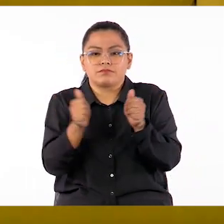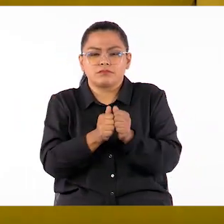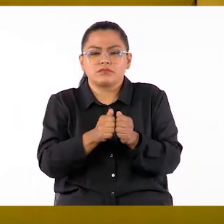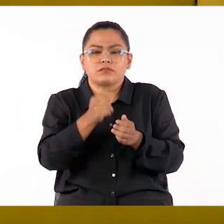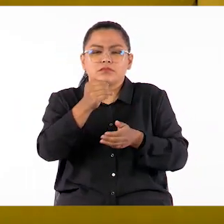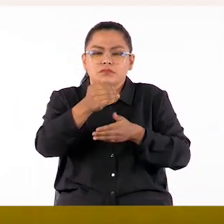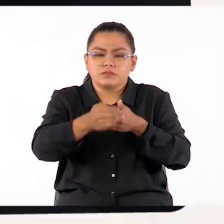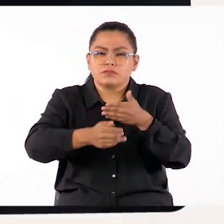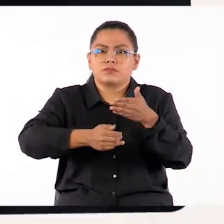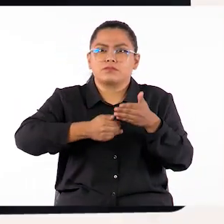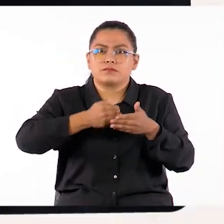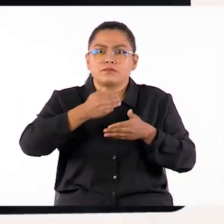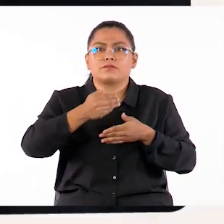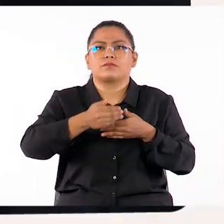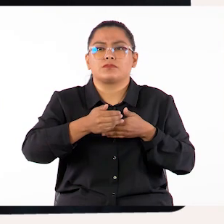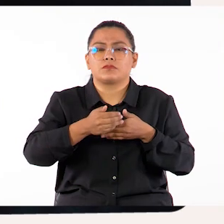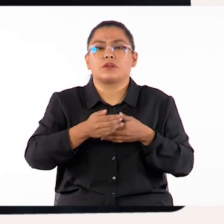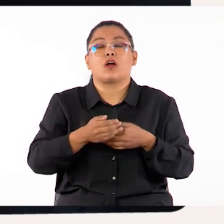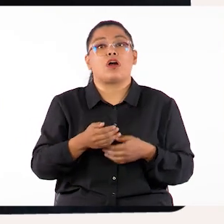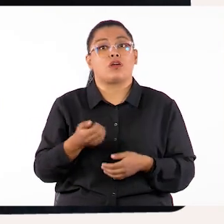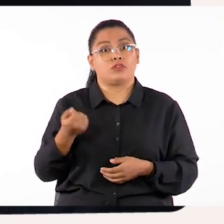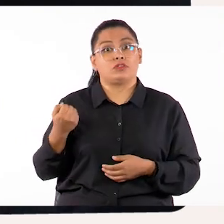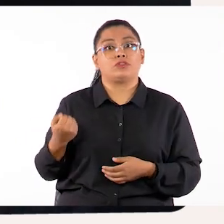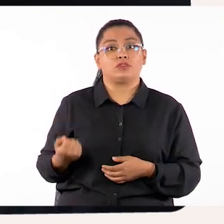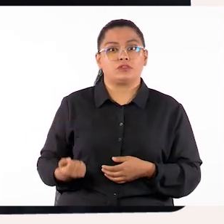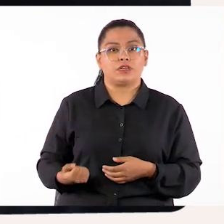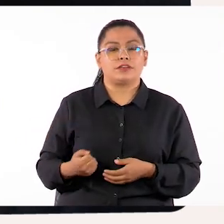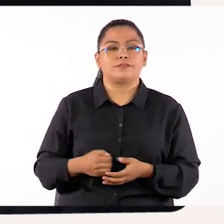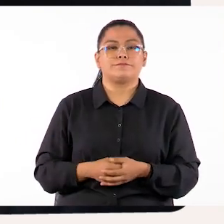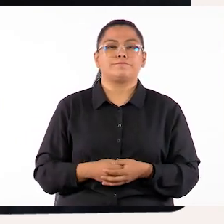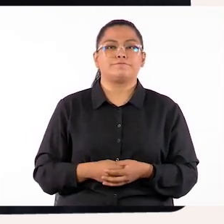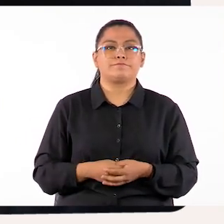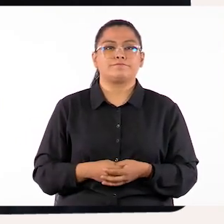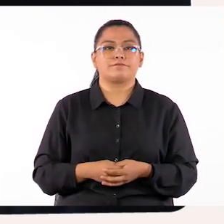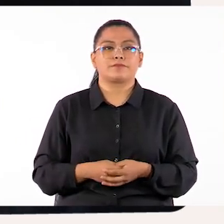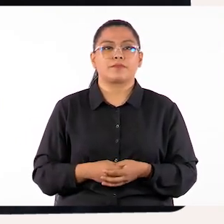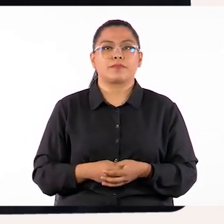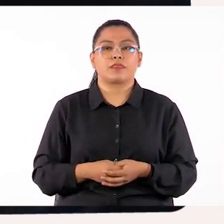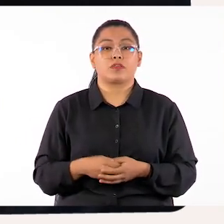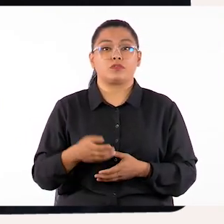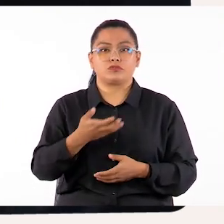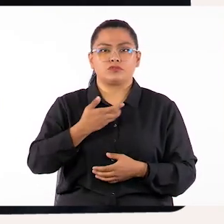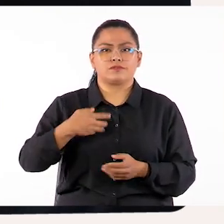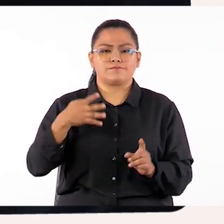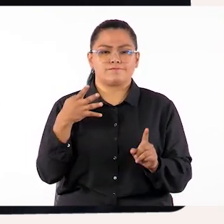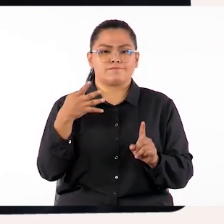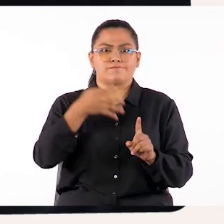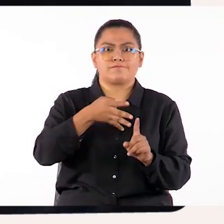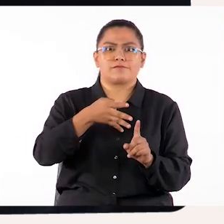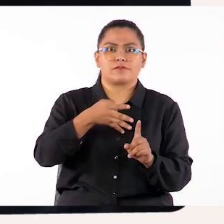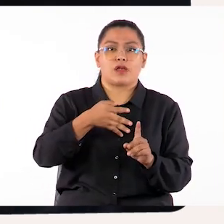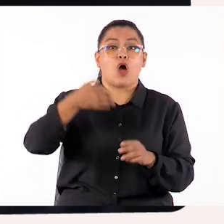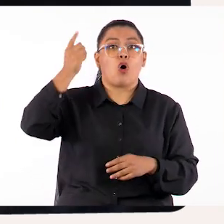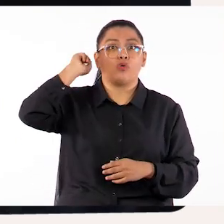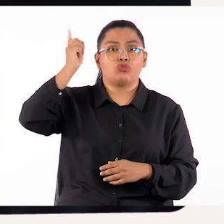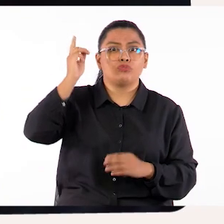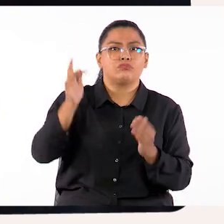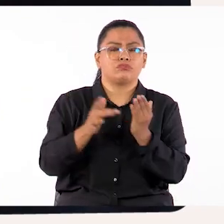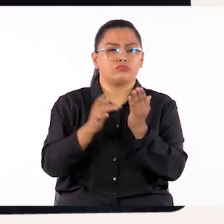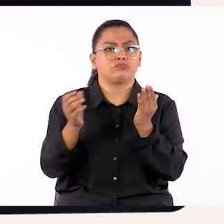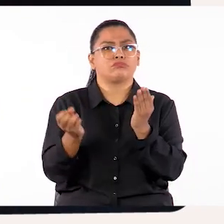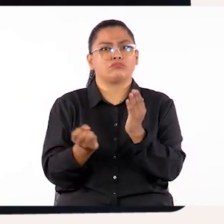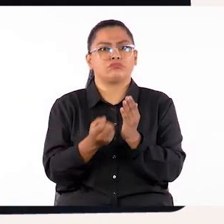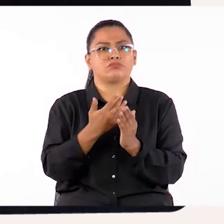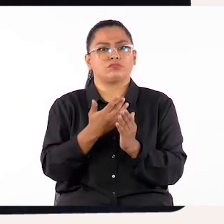de sus estudiantes. ¿Qué nos queda? Retarnos a ser un docente digital. Pensemos